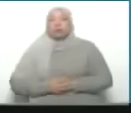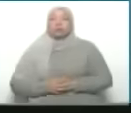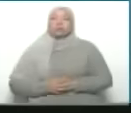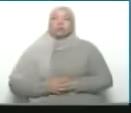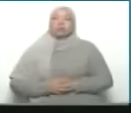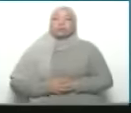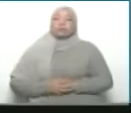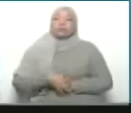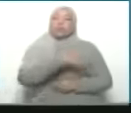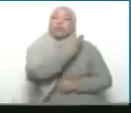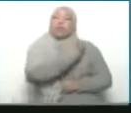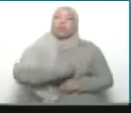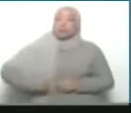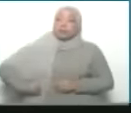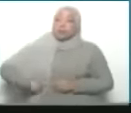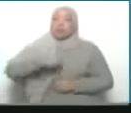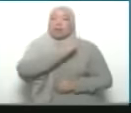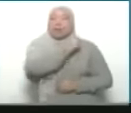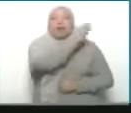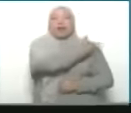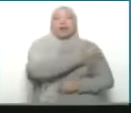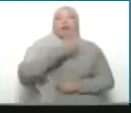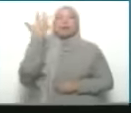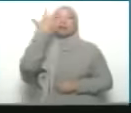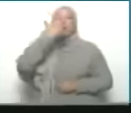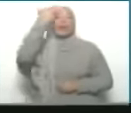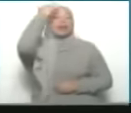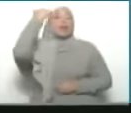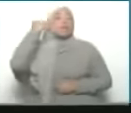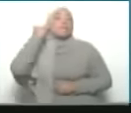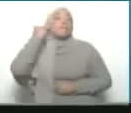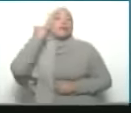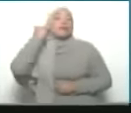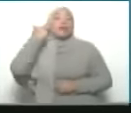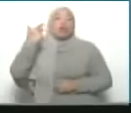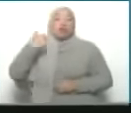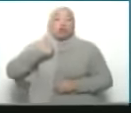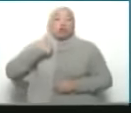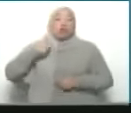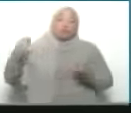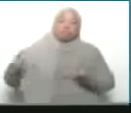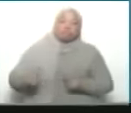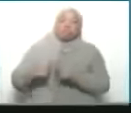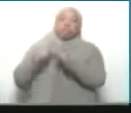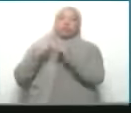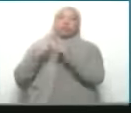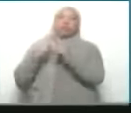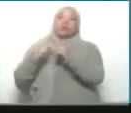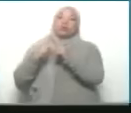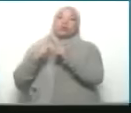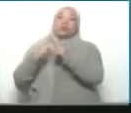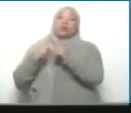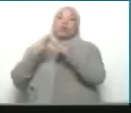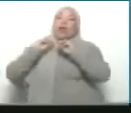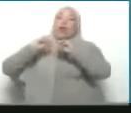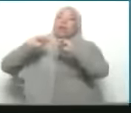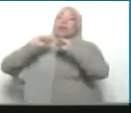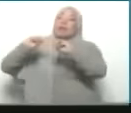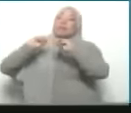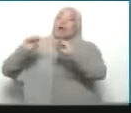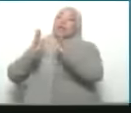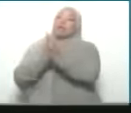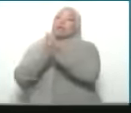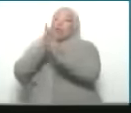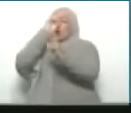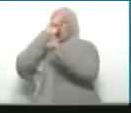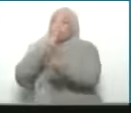presidente Mamou Abad, con el cual he conversado en múltiples ocasiones, ha llamado a que